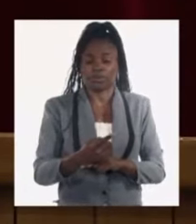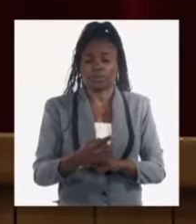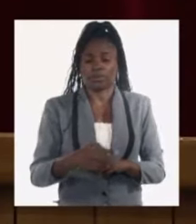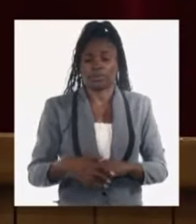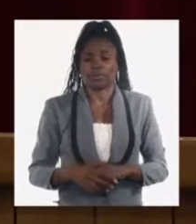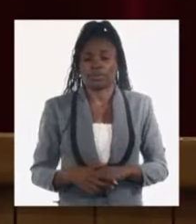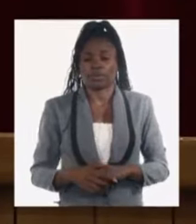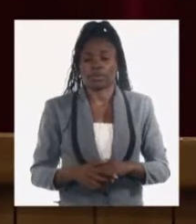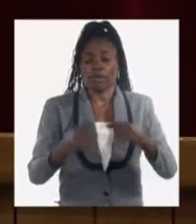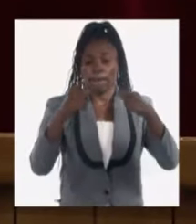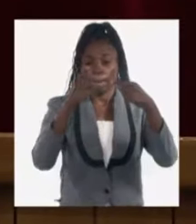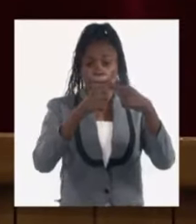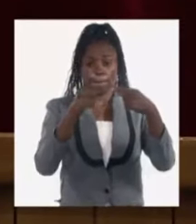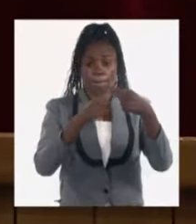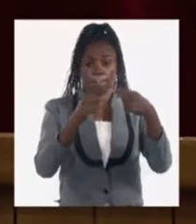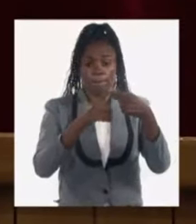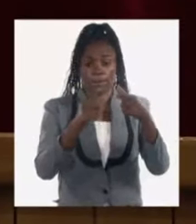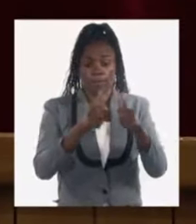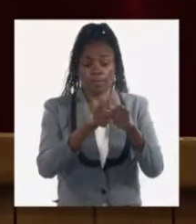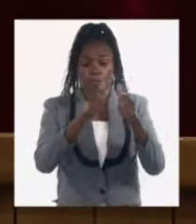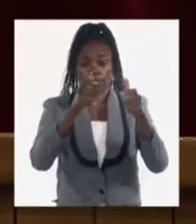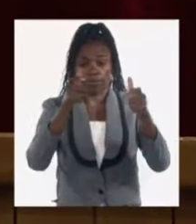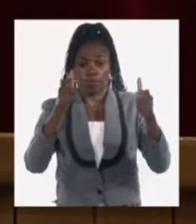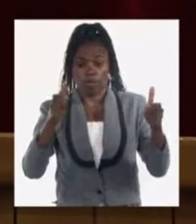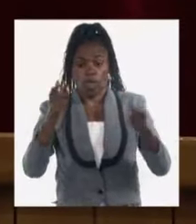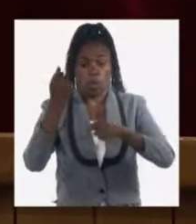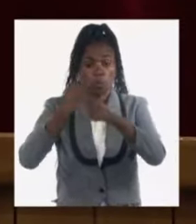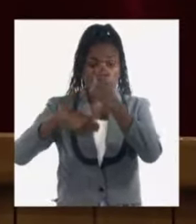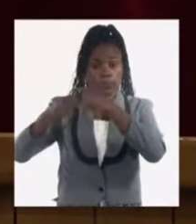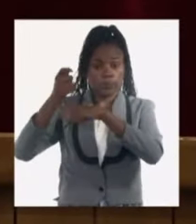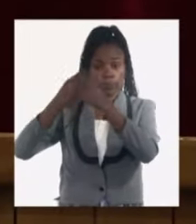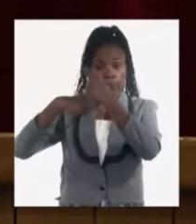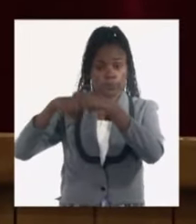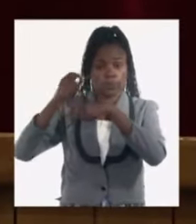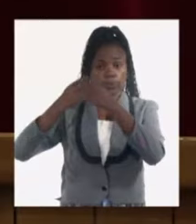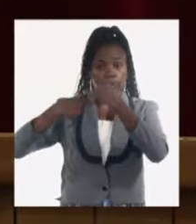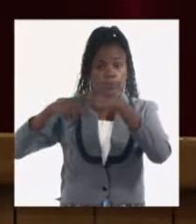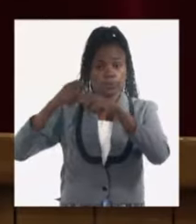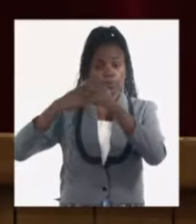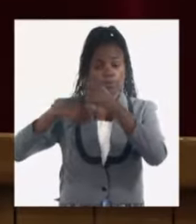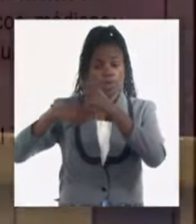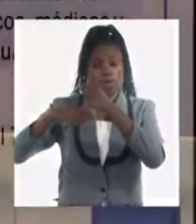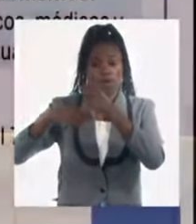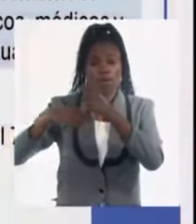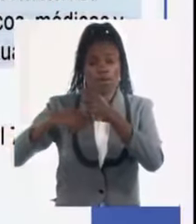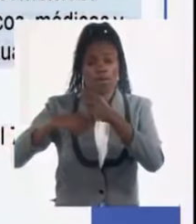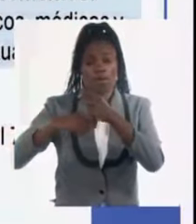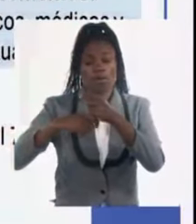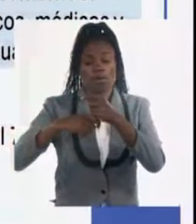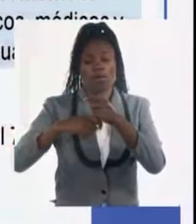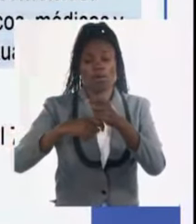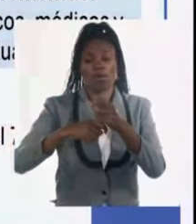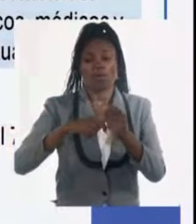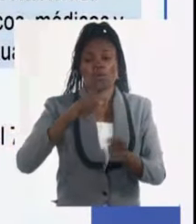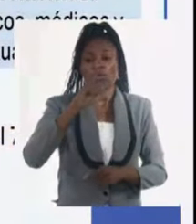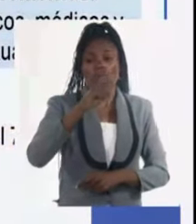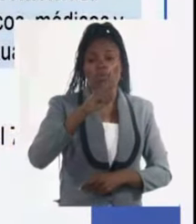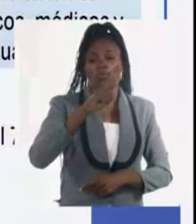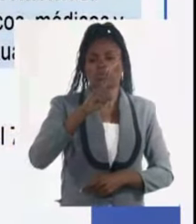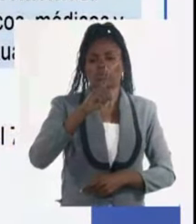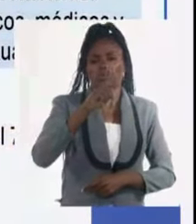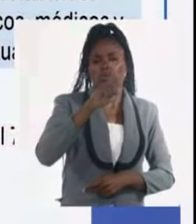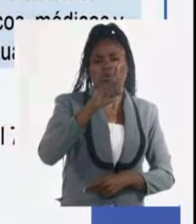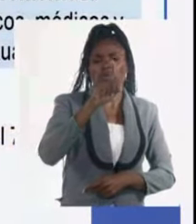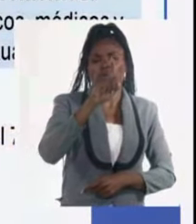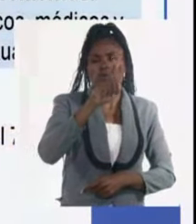primero estamos proyectando un crecimiento de las exportaciones de unos 630 millones de dólares y